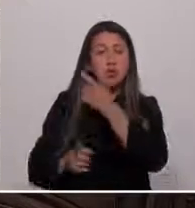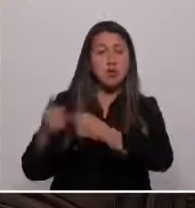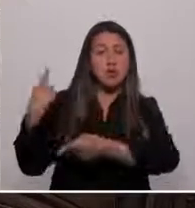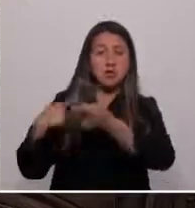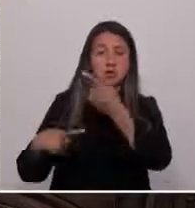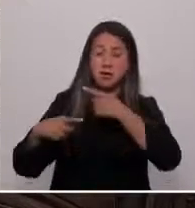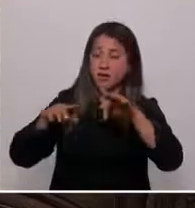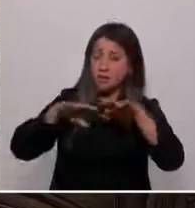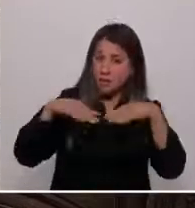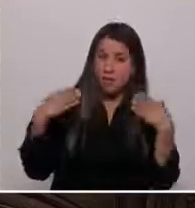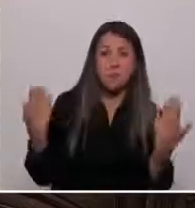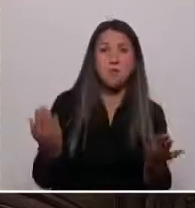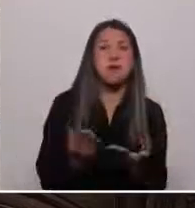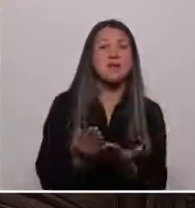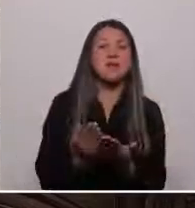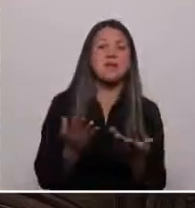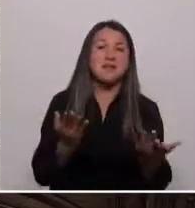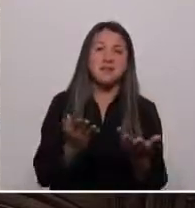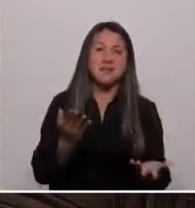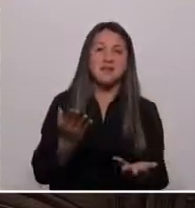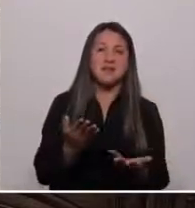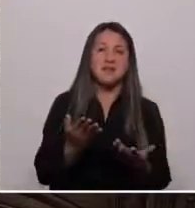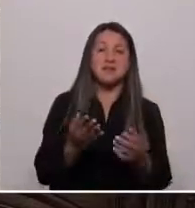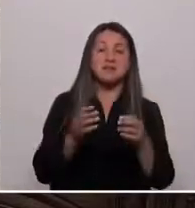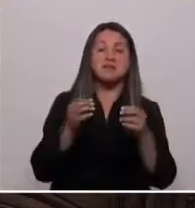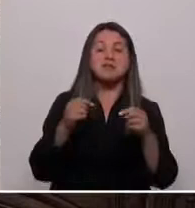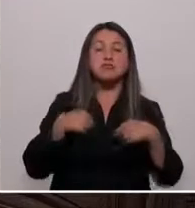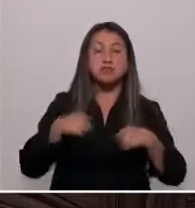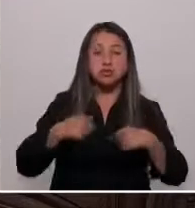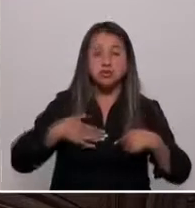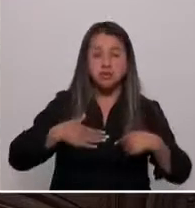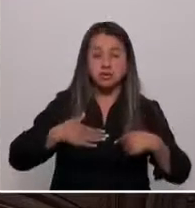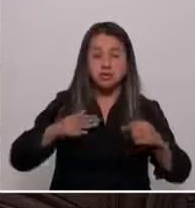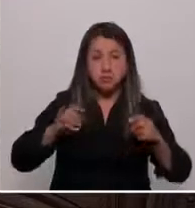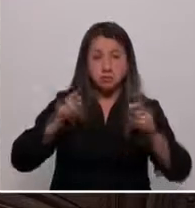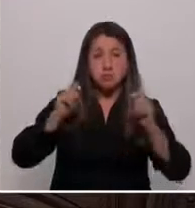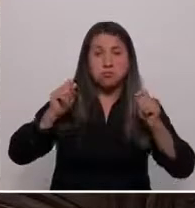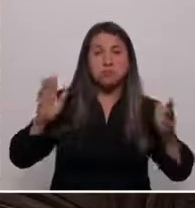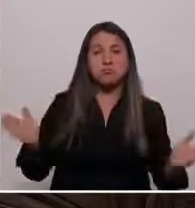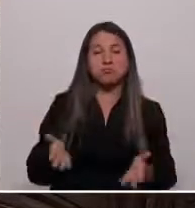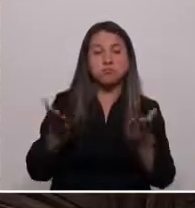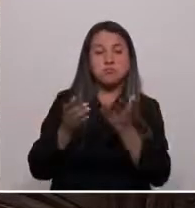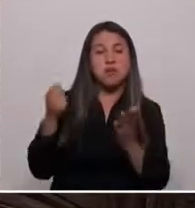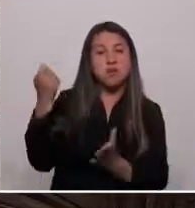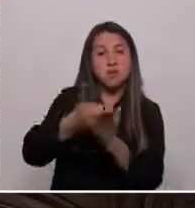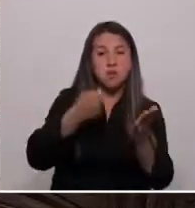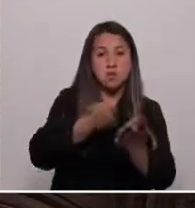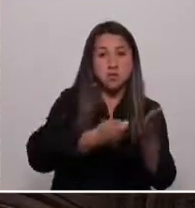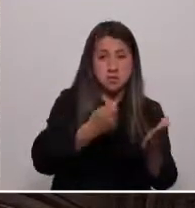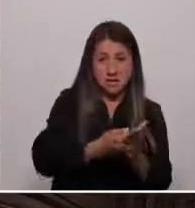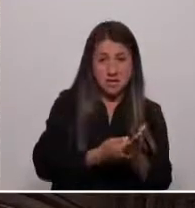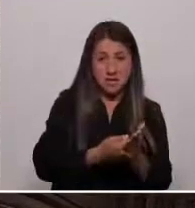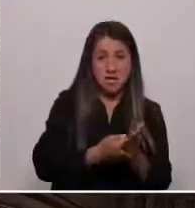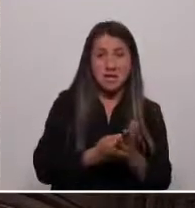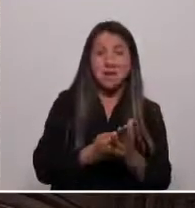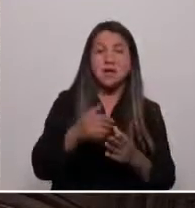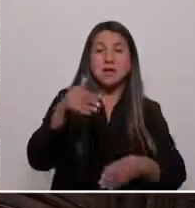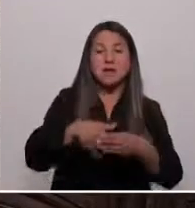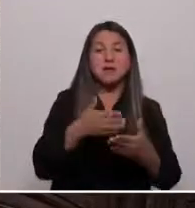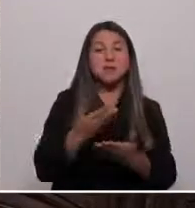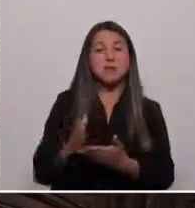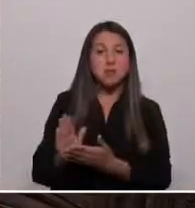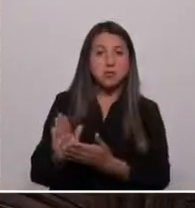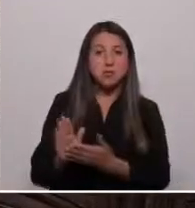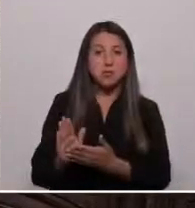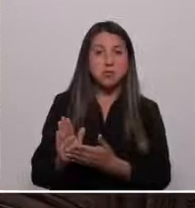ejemplos espurios, propondré, promocionaré y lucharé por el referéndum revocatorio de mandato para